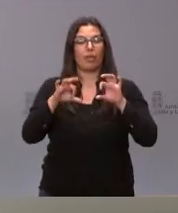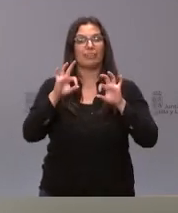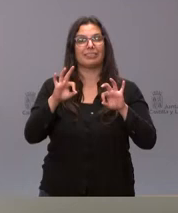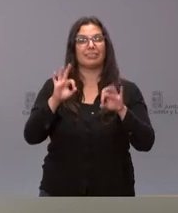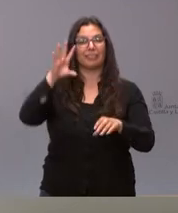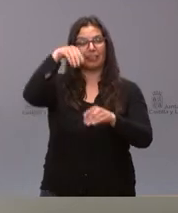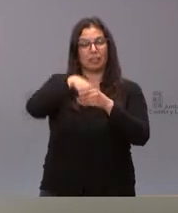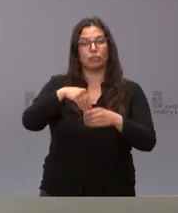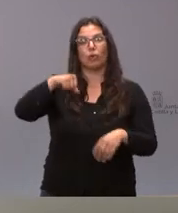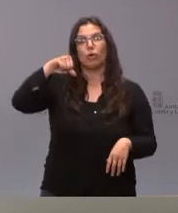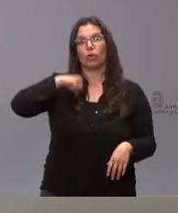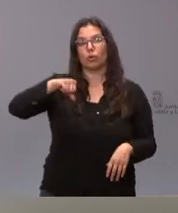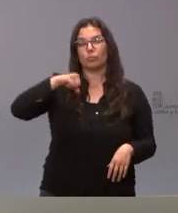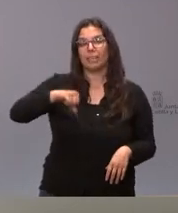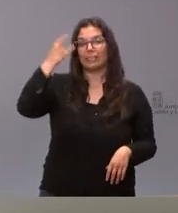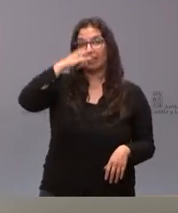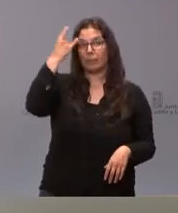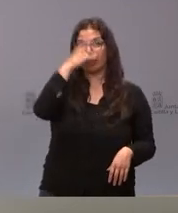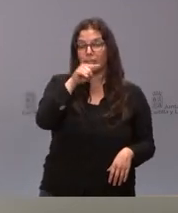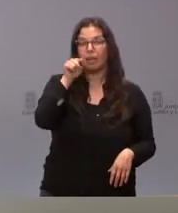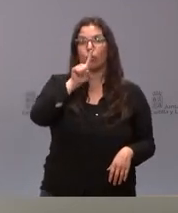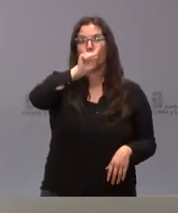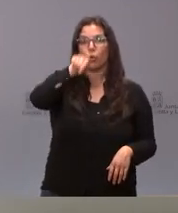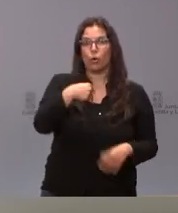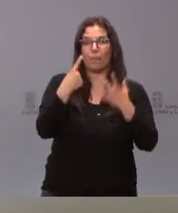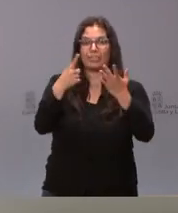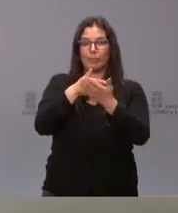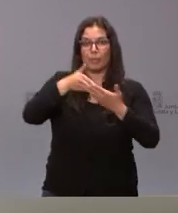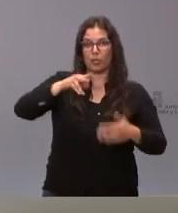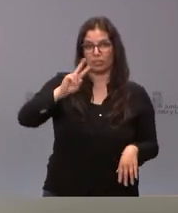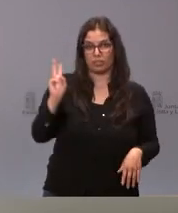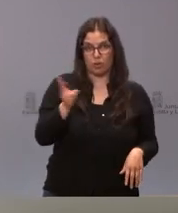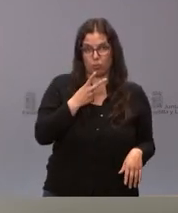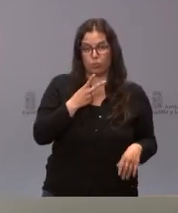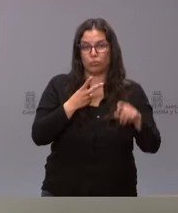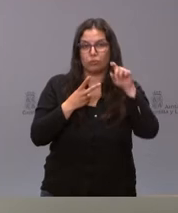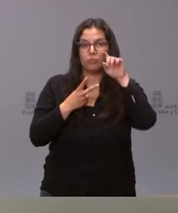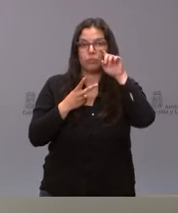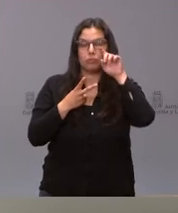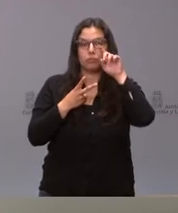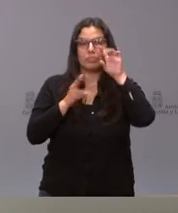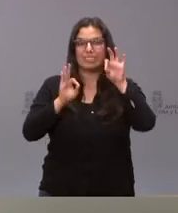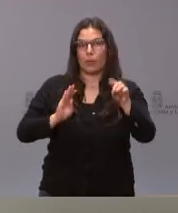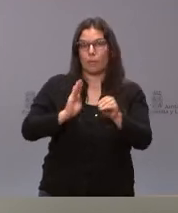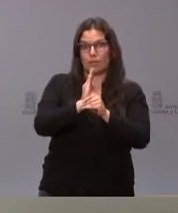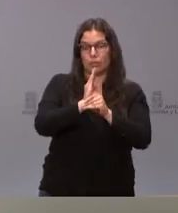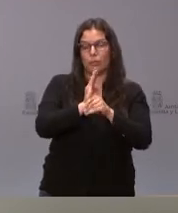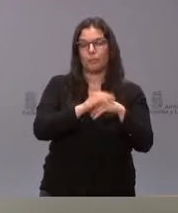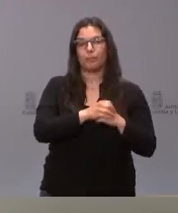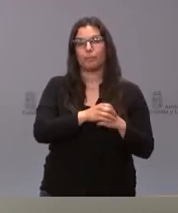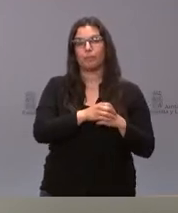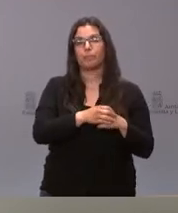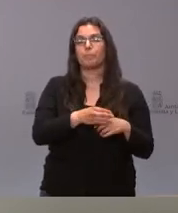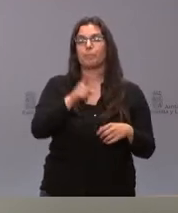Asistencial Universitario de Salamanca, 1,6 millones de euros de inversión. De la misma forma,